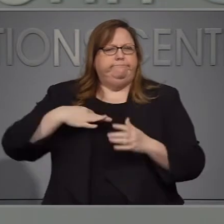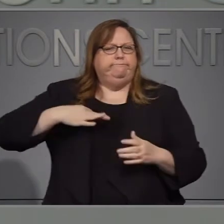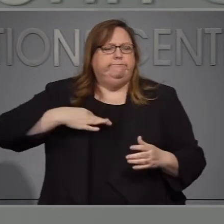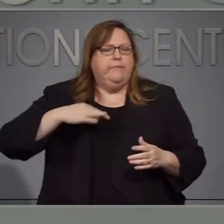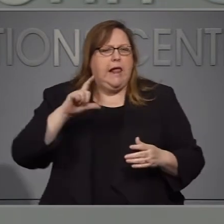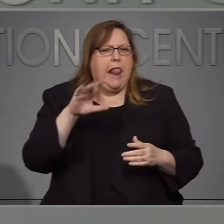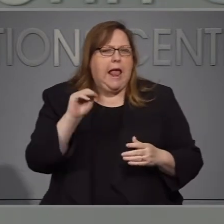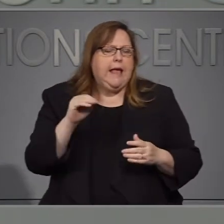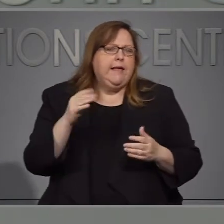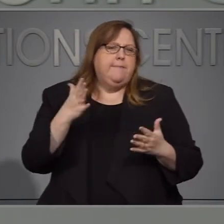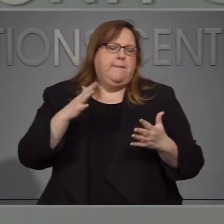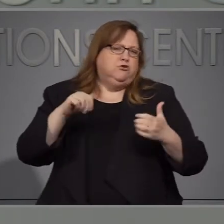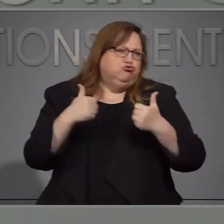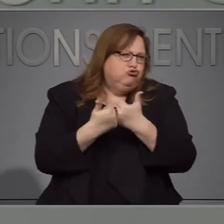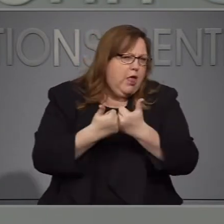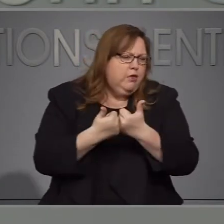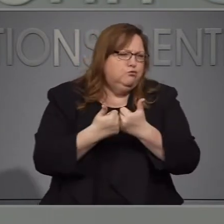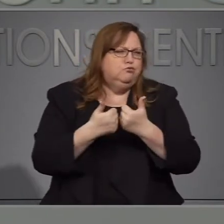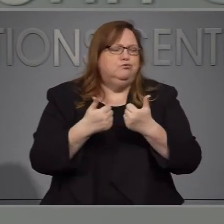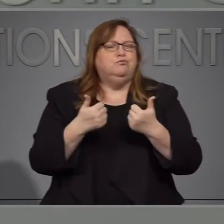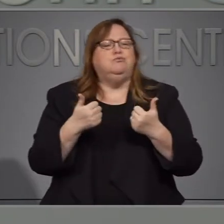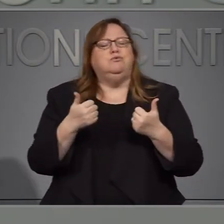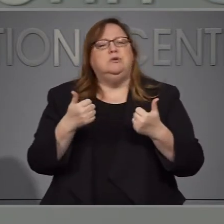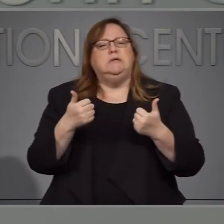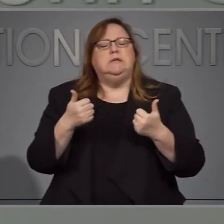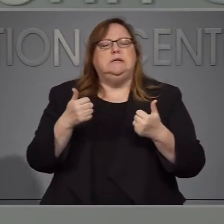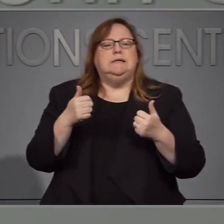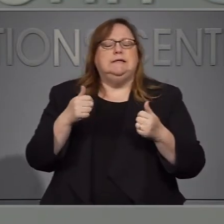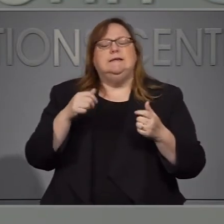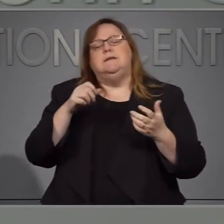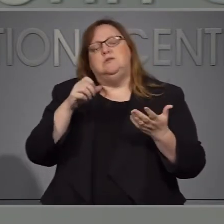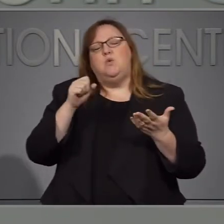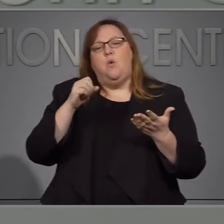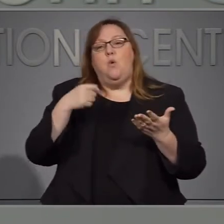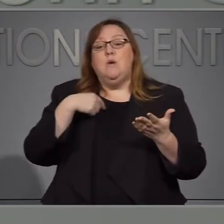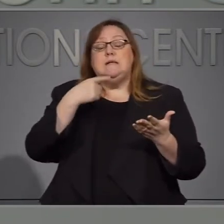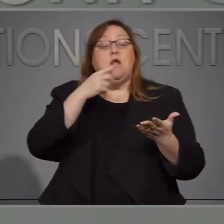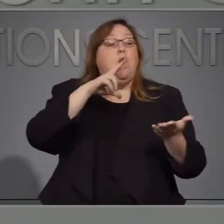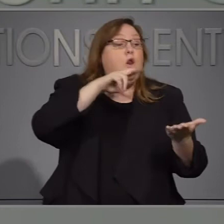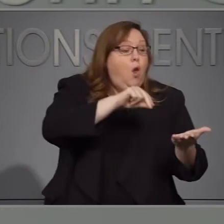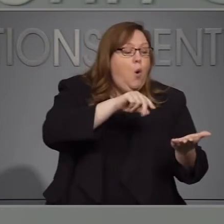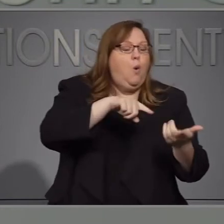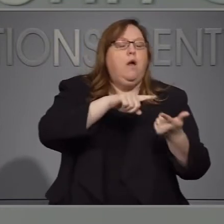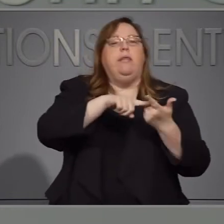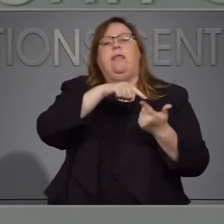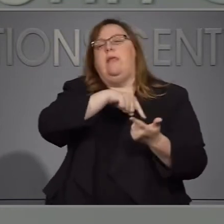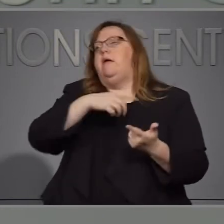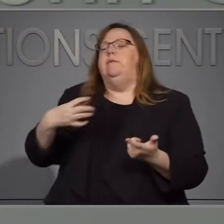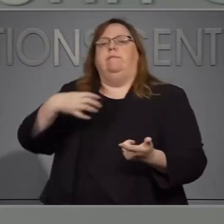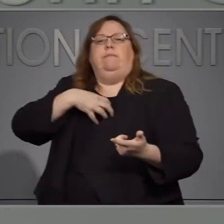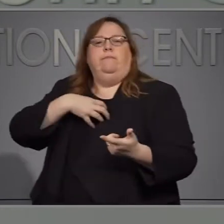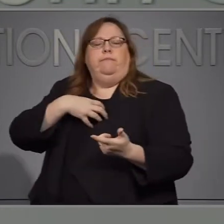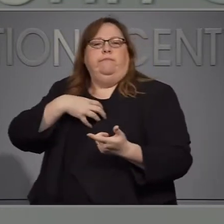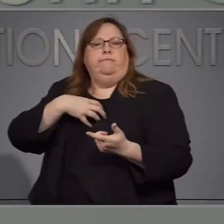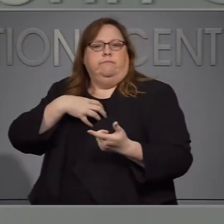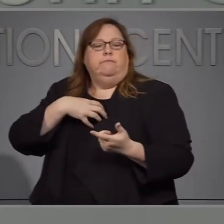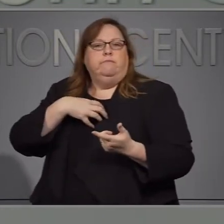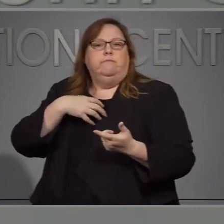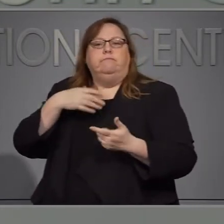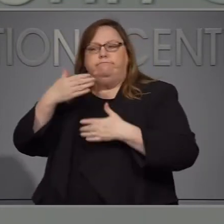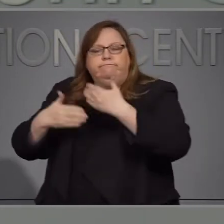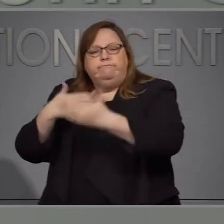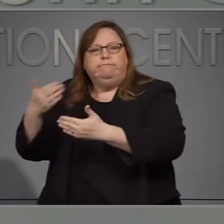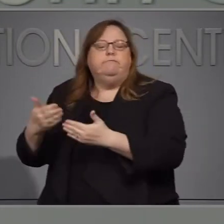mejor están siendo disputados y el departamento está trabajando arduamente para que se resuelvan